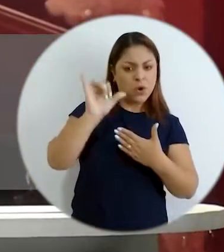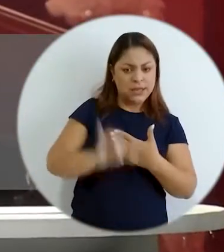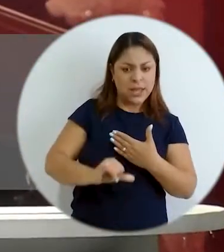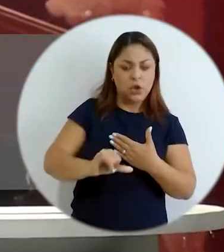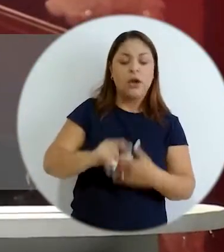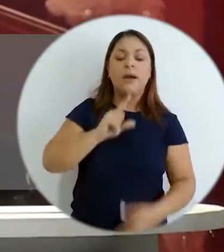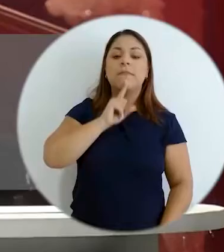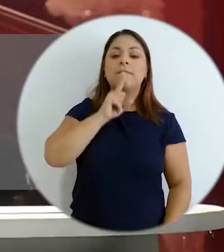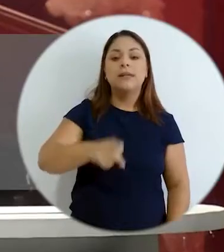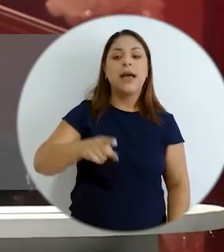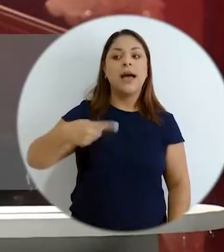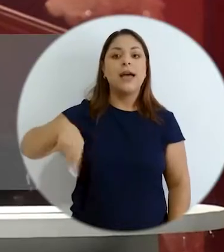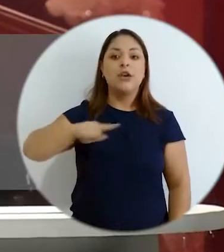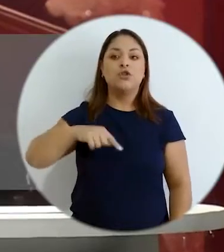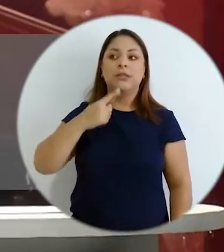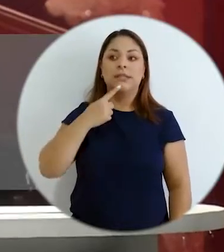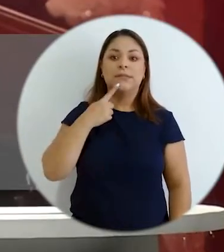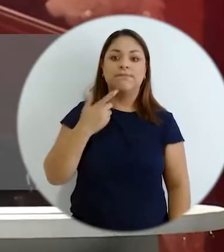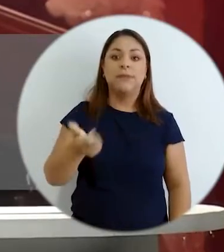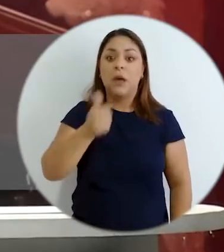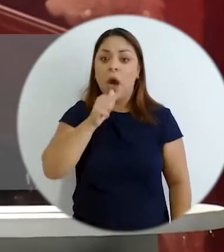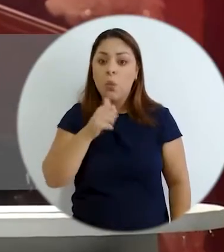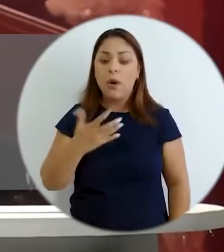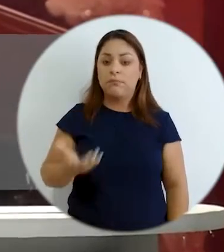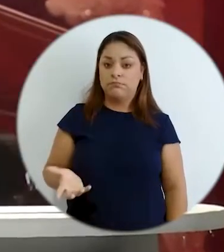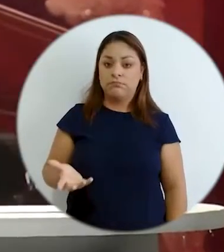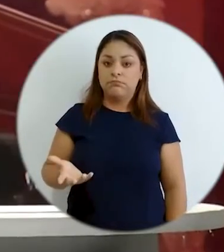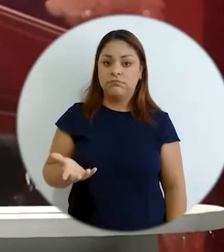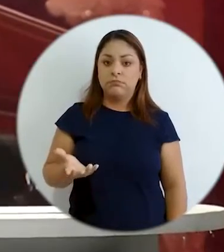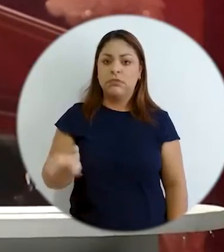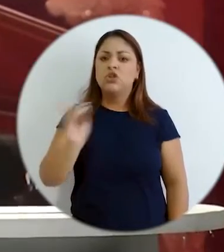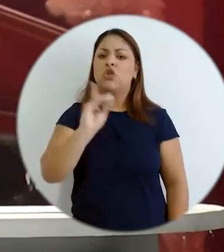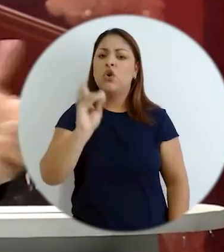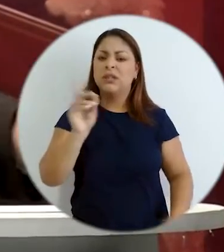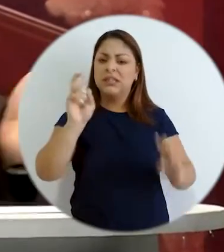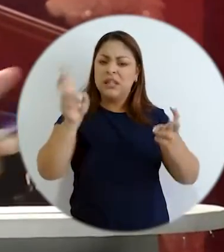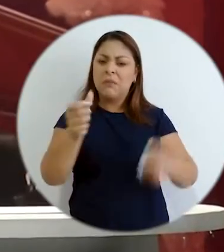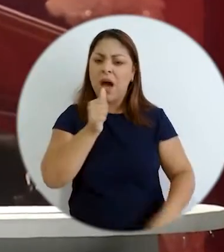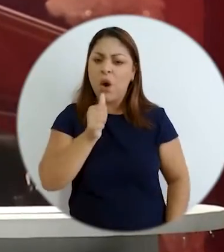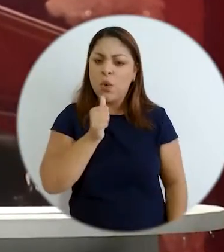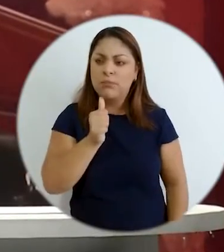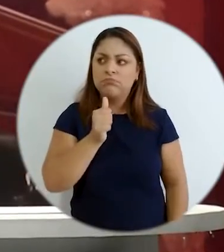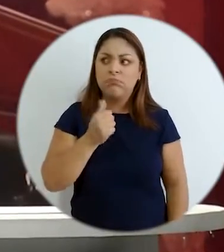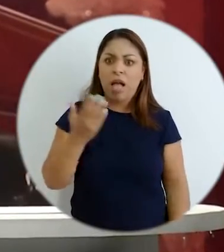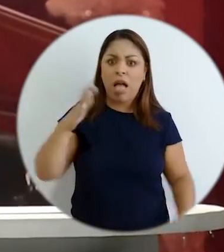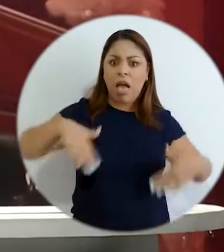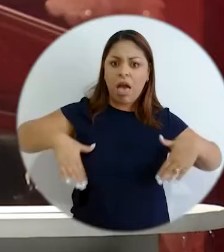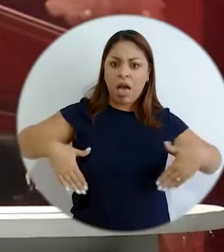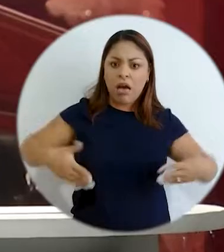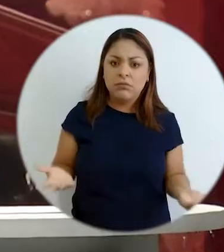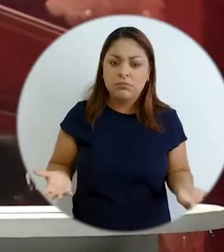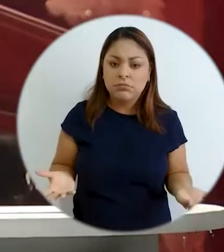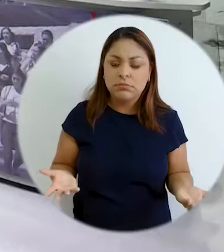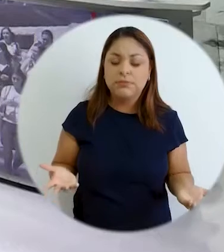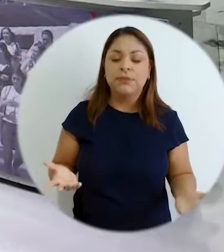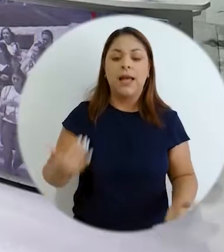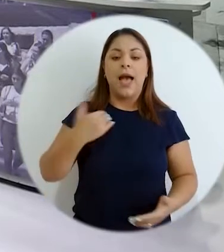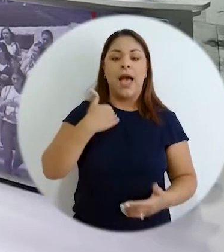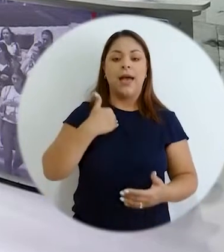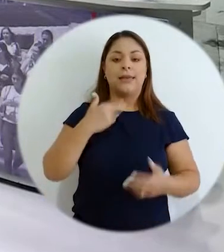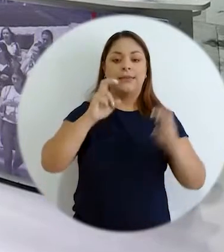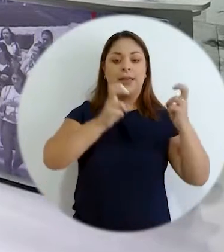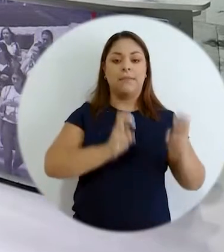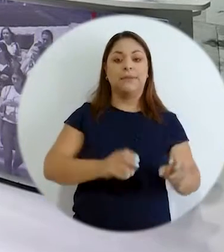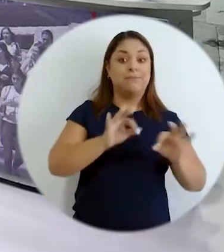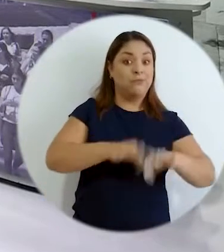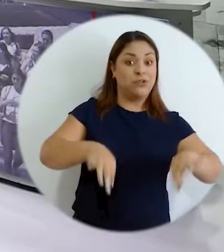proyectos y ellos están y dicen bueno ¿y el agua? ¿dónde está el tema del agua? no vemos el tema del agua y hay un